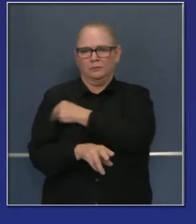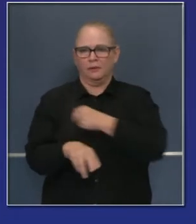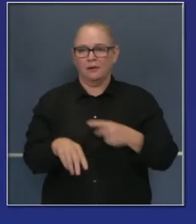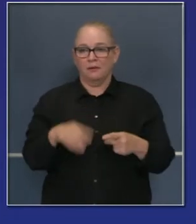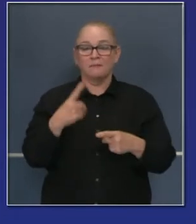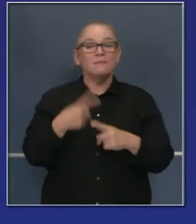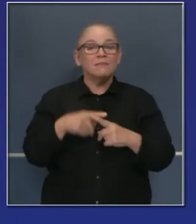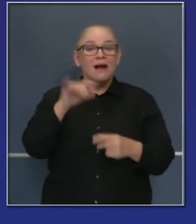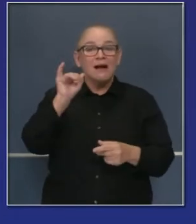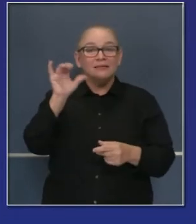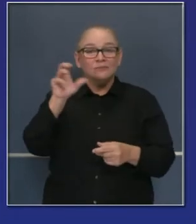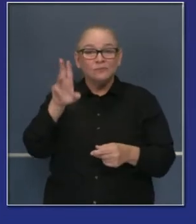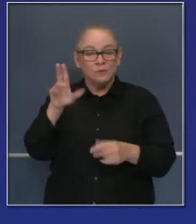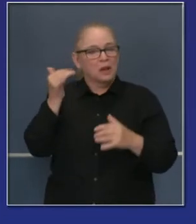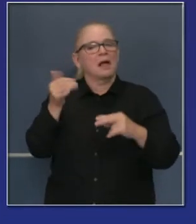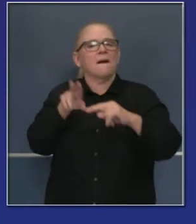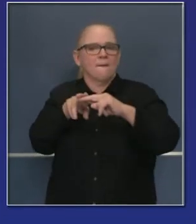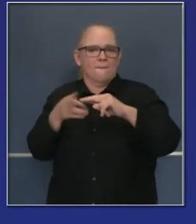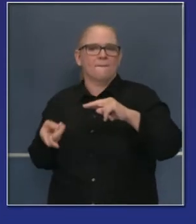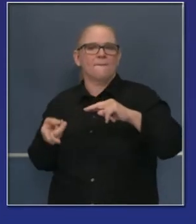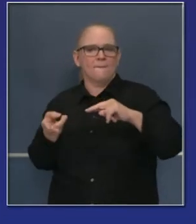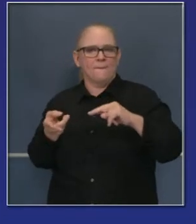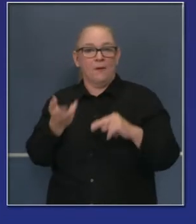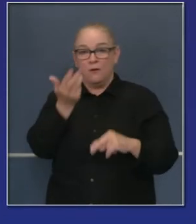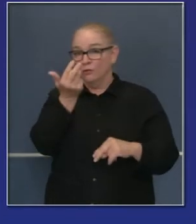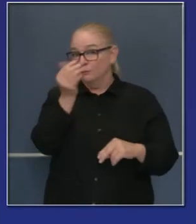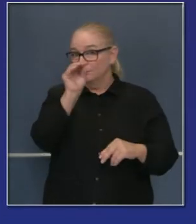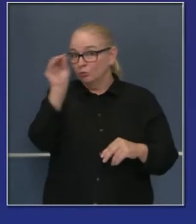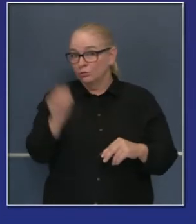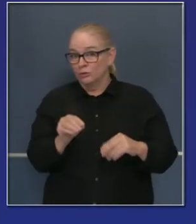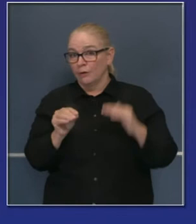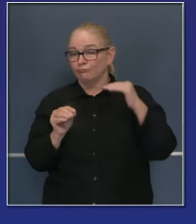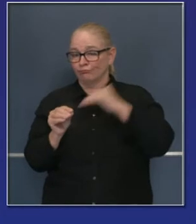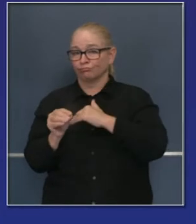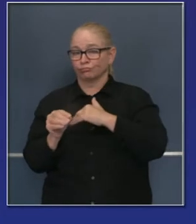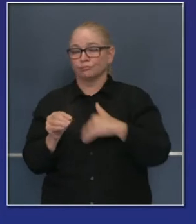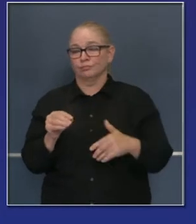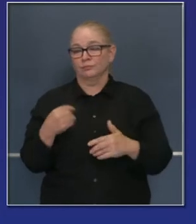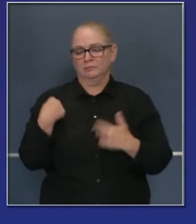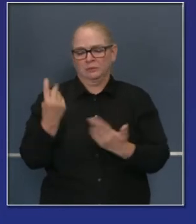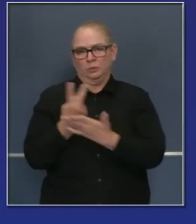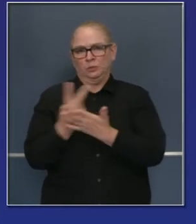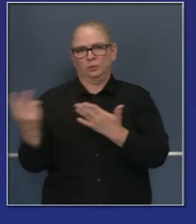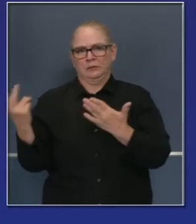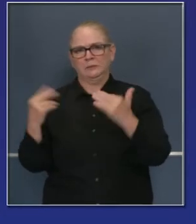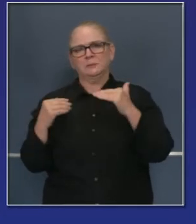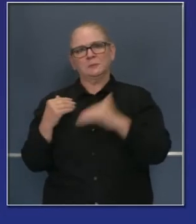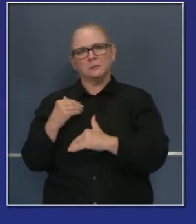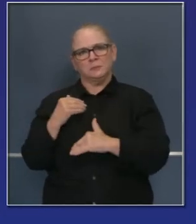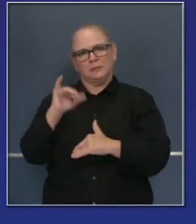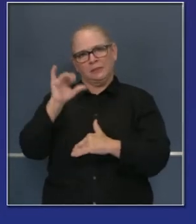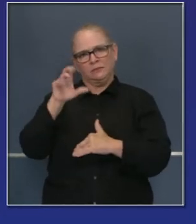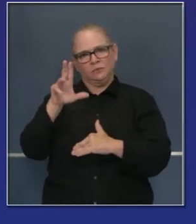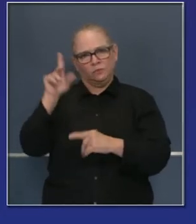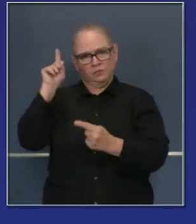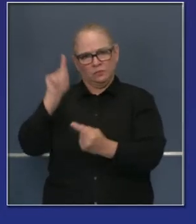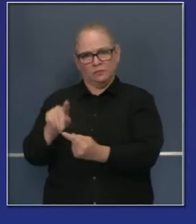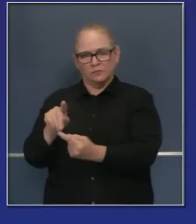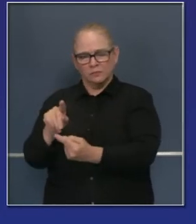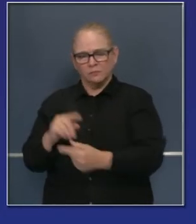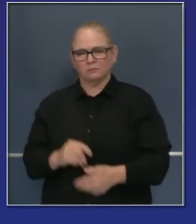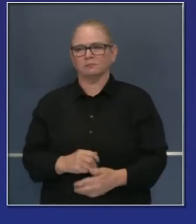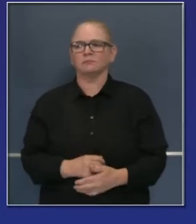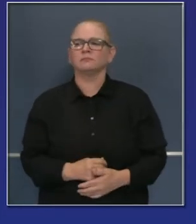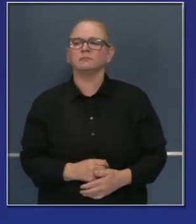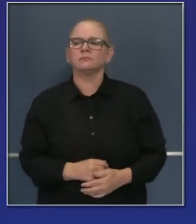Y así como ellos también, los internamientos a cuidado intensivo han bajado también. La